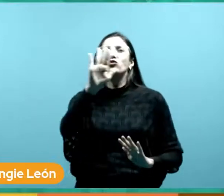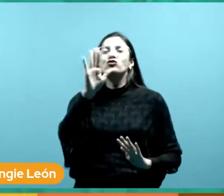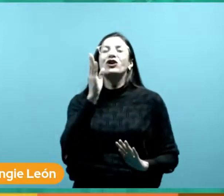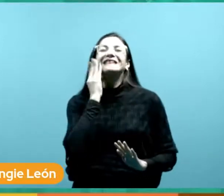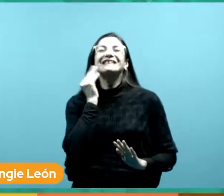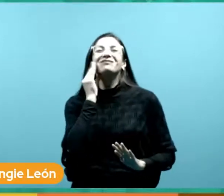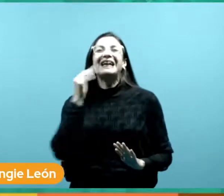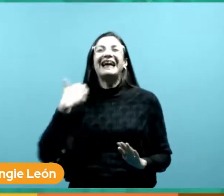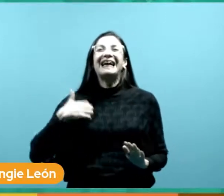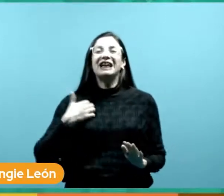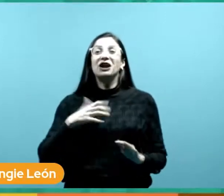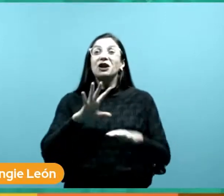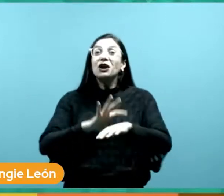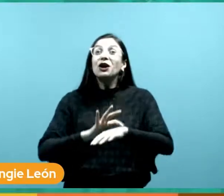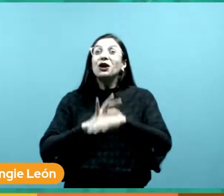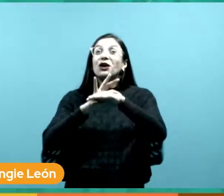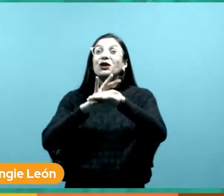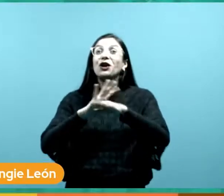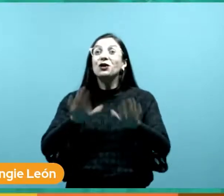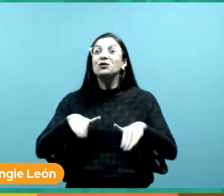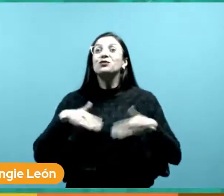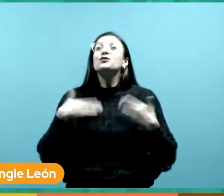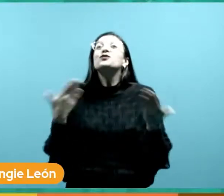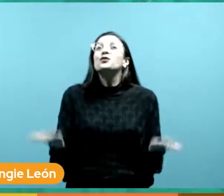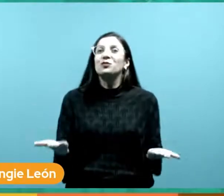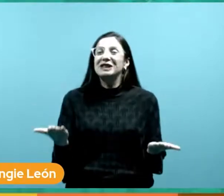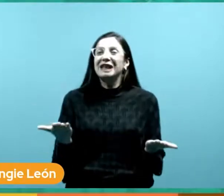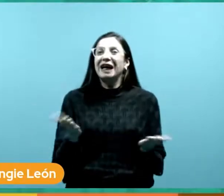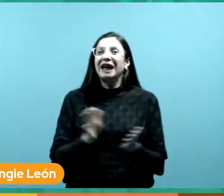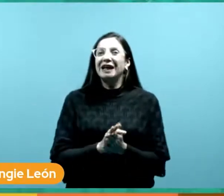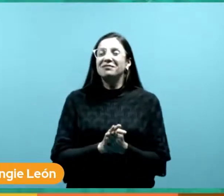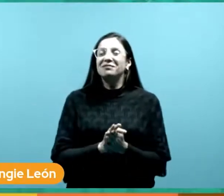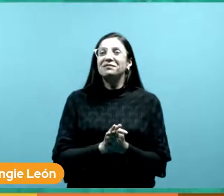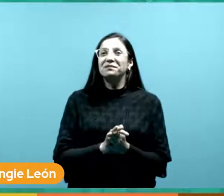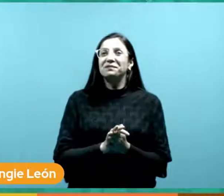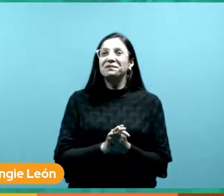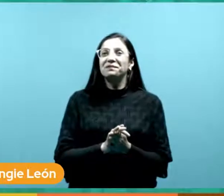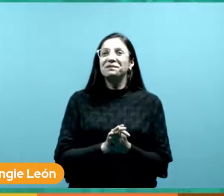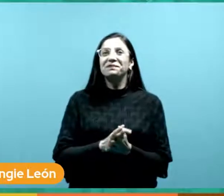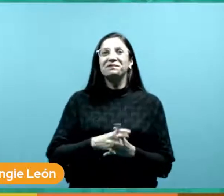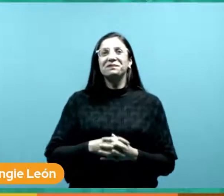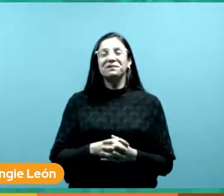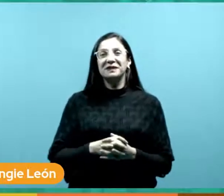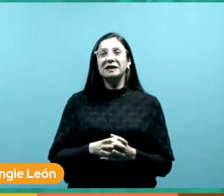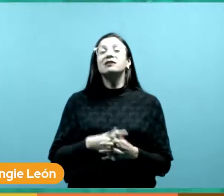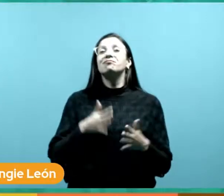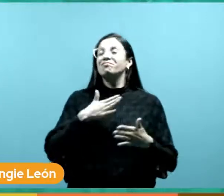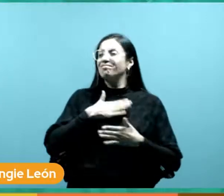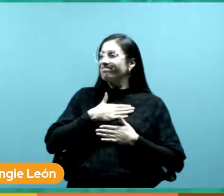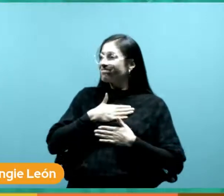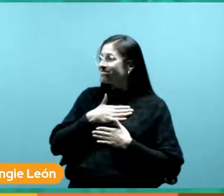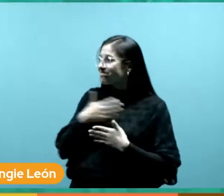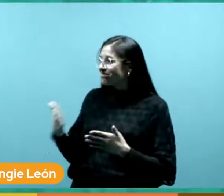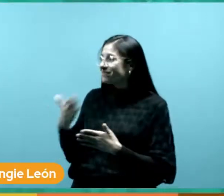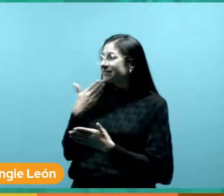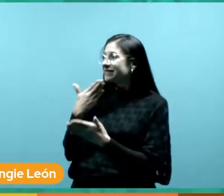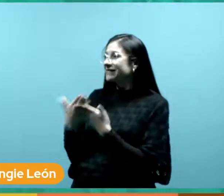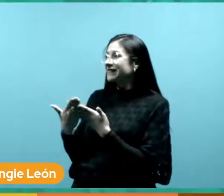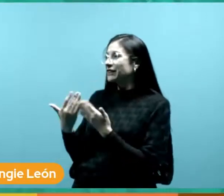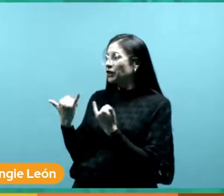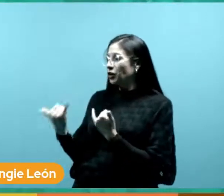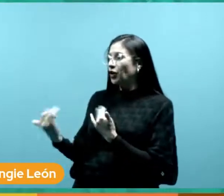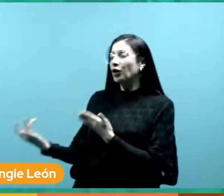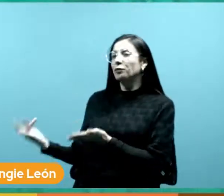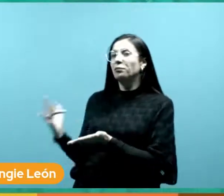muy buenos días ¿cómo me le va? buenos días ¿cómo están? un gusto ya que está acá con nosotros bueno le voy a